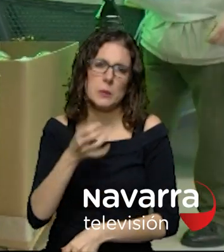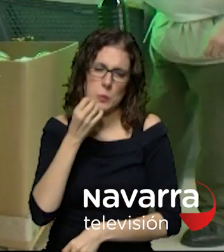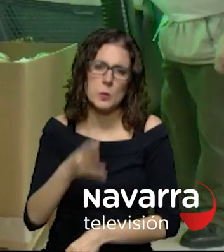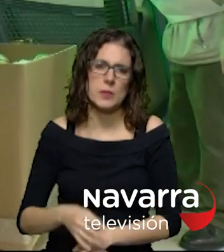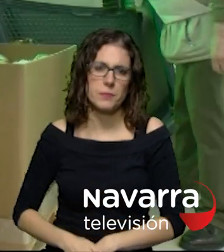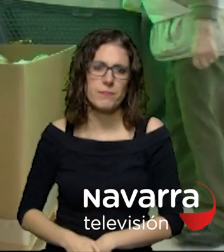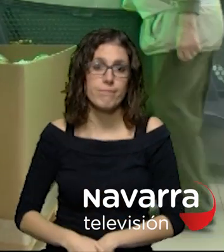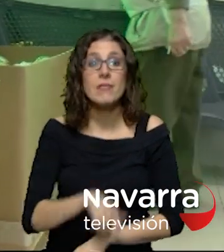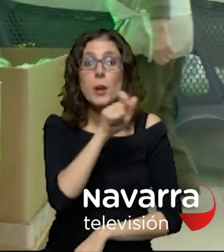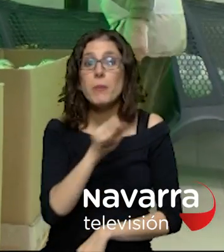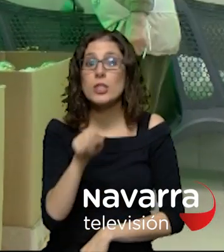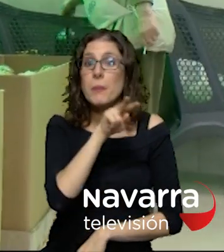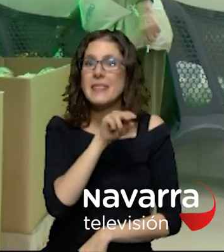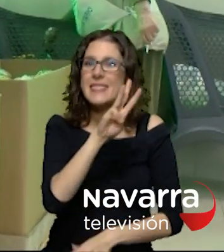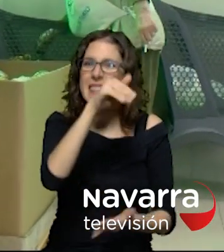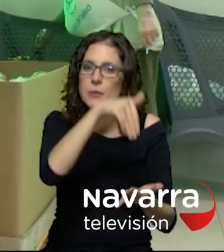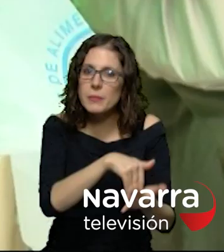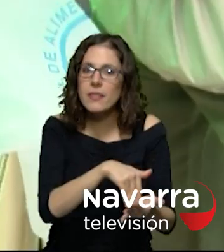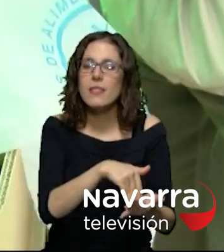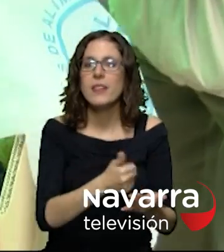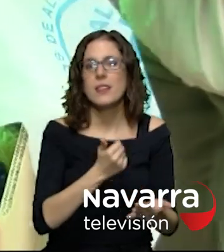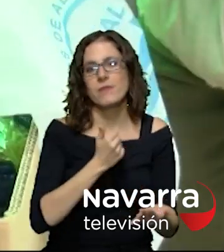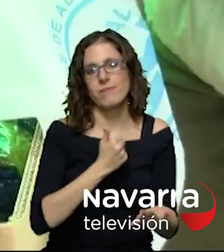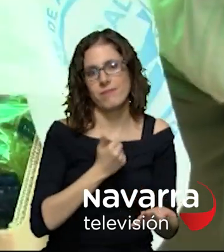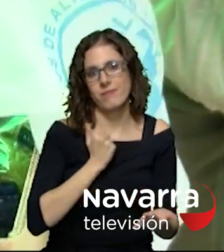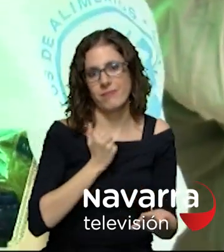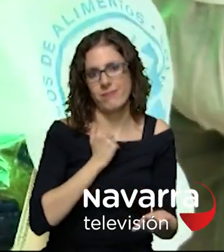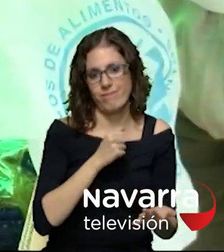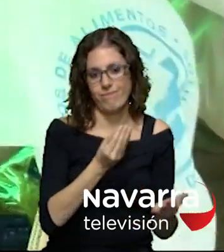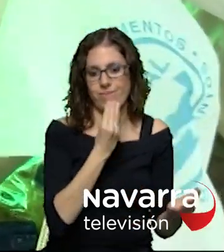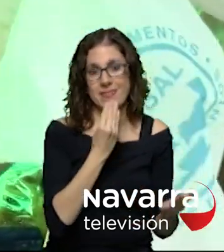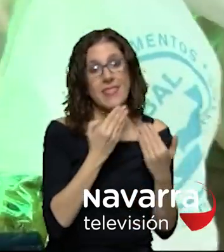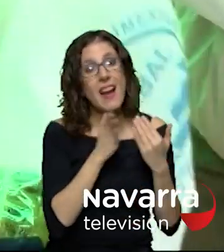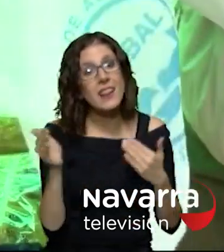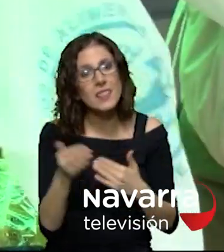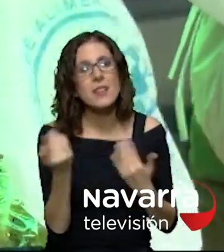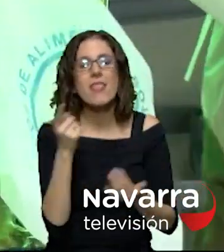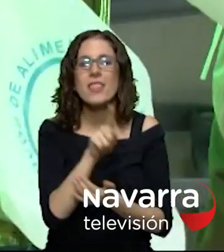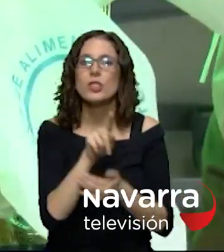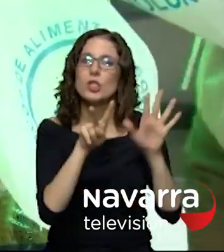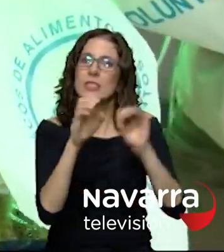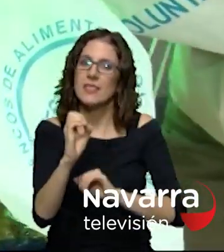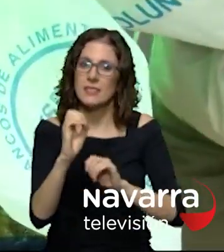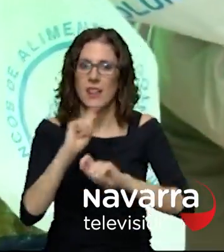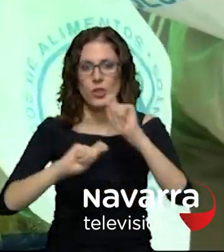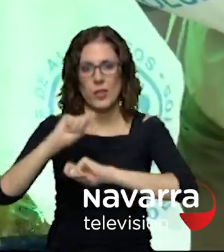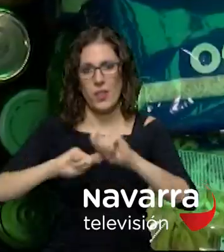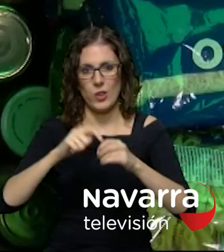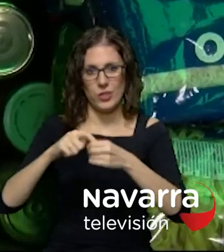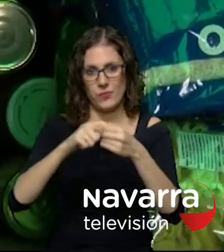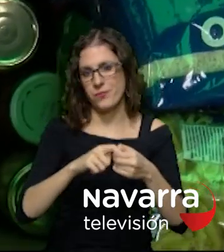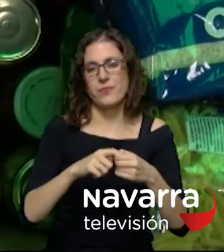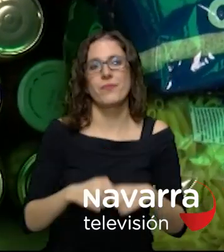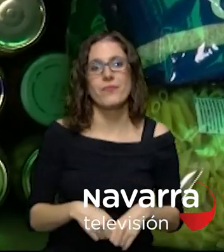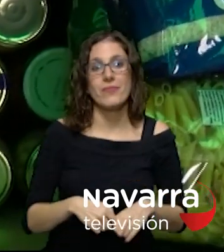.000 personas se beneficiarán de estos alimentos a través de 170 entidades sociales una gran recogida que se llevará a cabo en